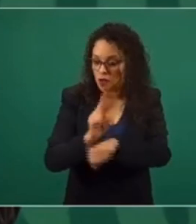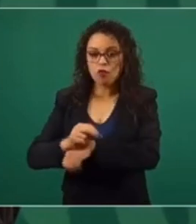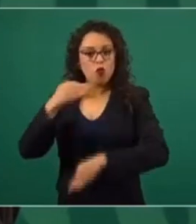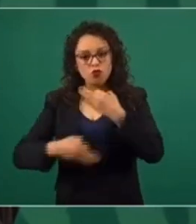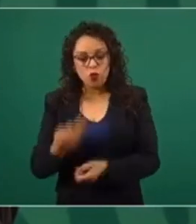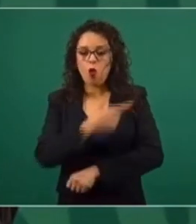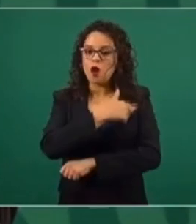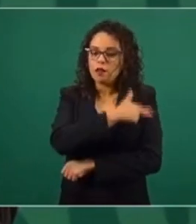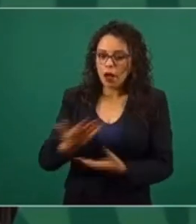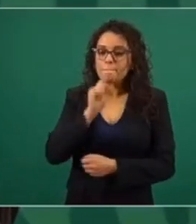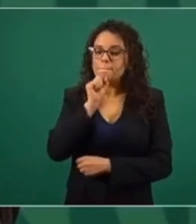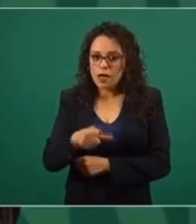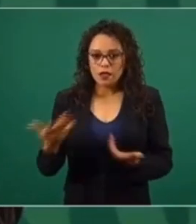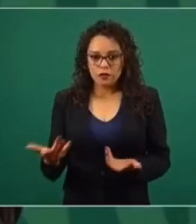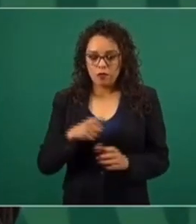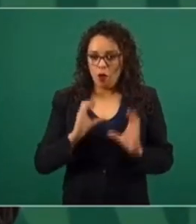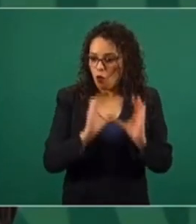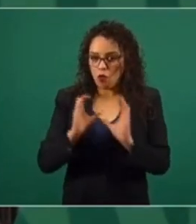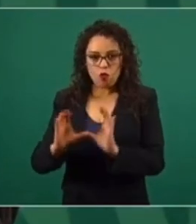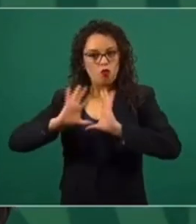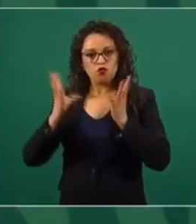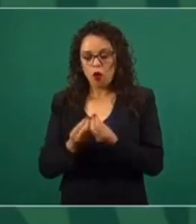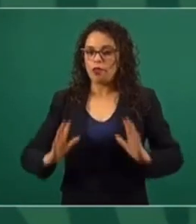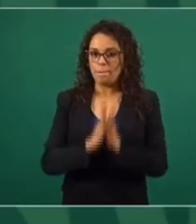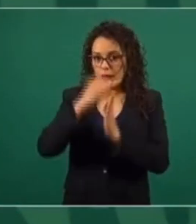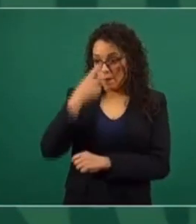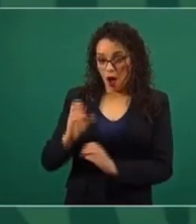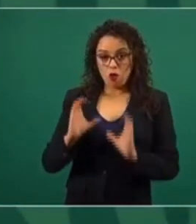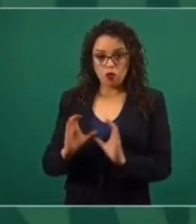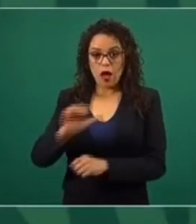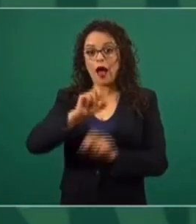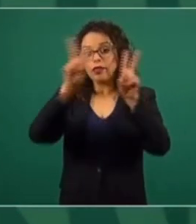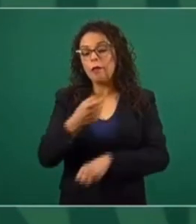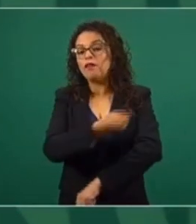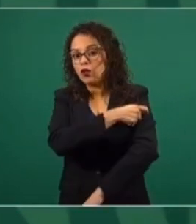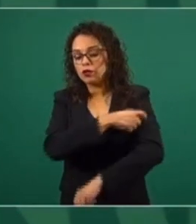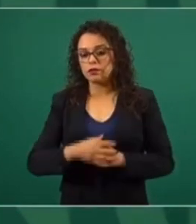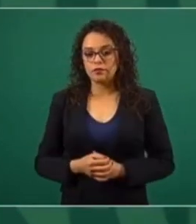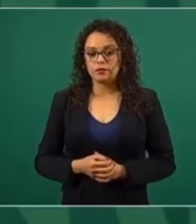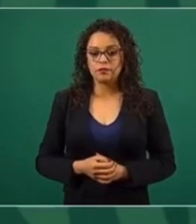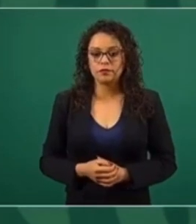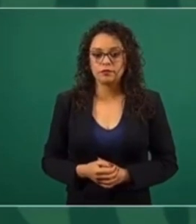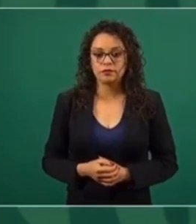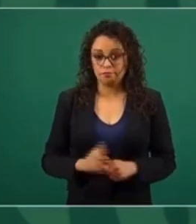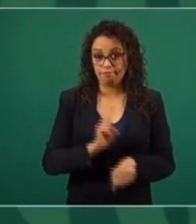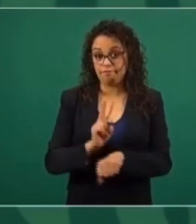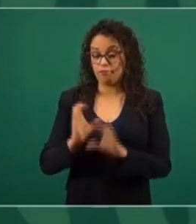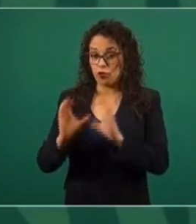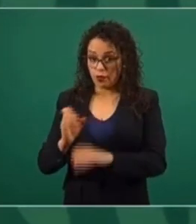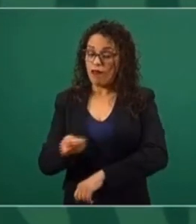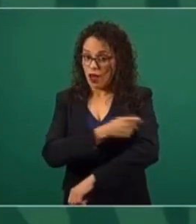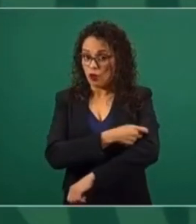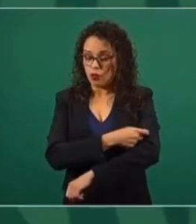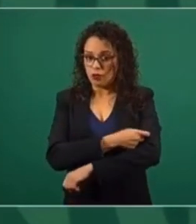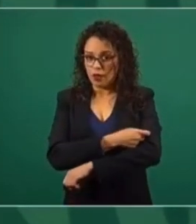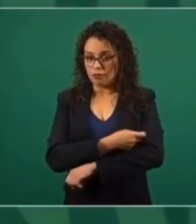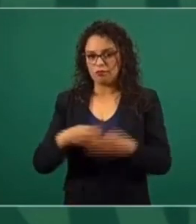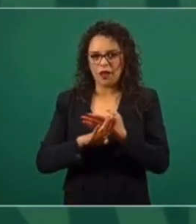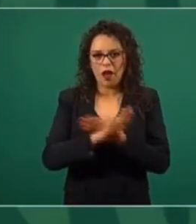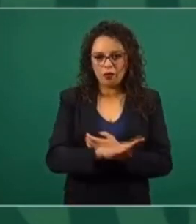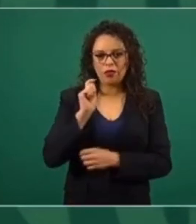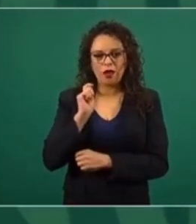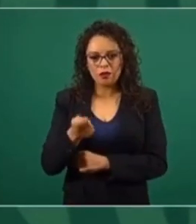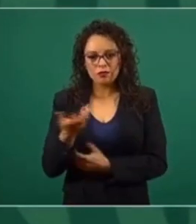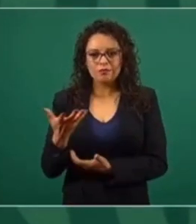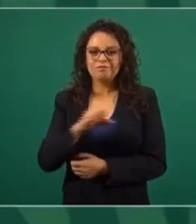La Guardia Nacional va a participar por completo en todo el operativo de vacunación. A cuidar las vacunas para que no haya desvíos o no